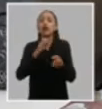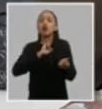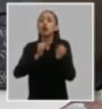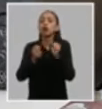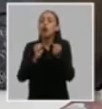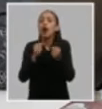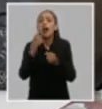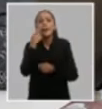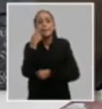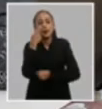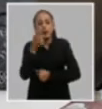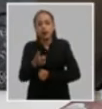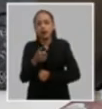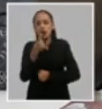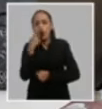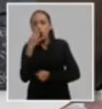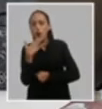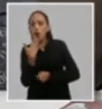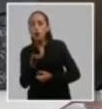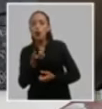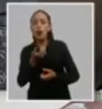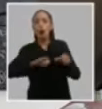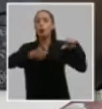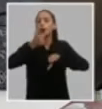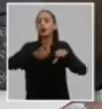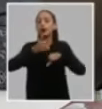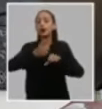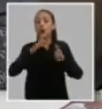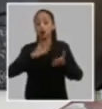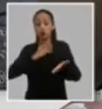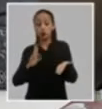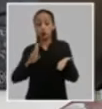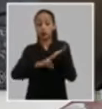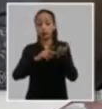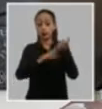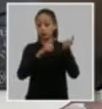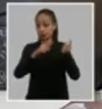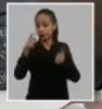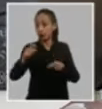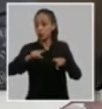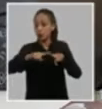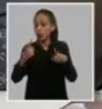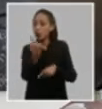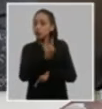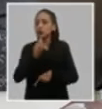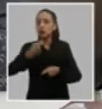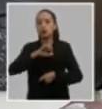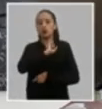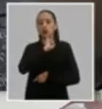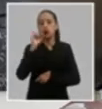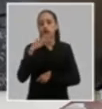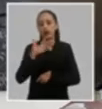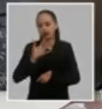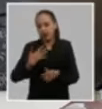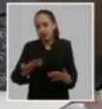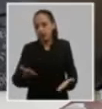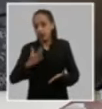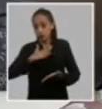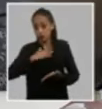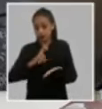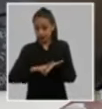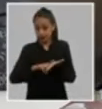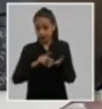nuestros militantes del partido porque tenemos que lograr precisamente que nuestros militantes del partido